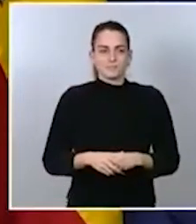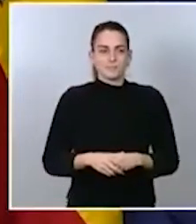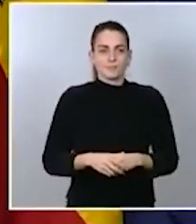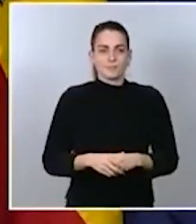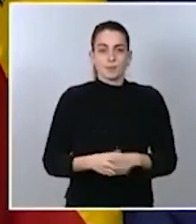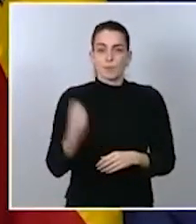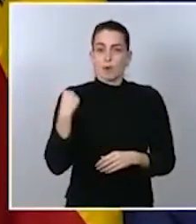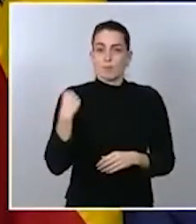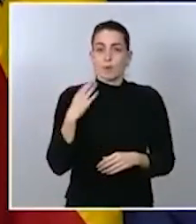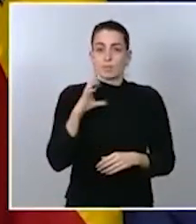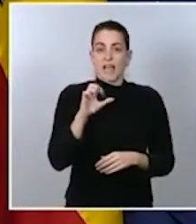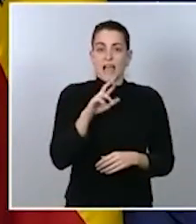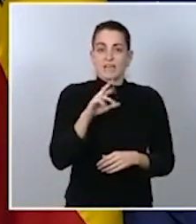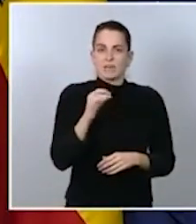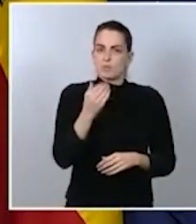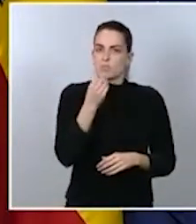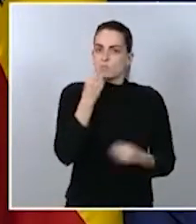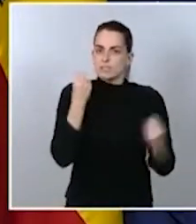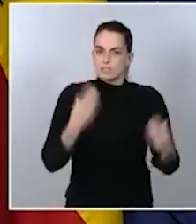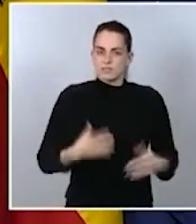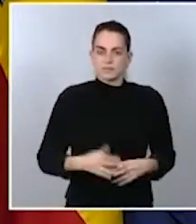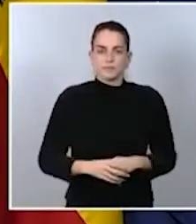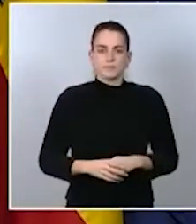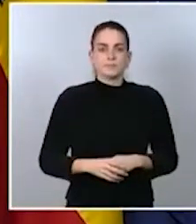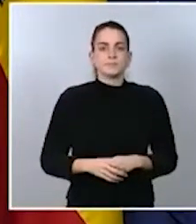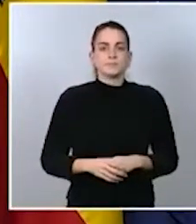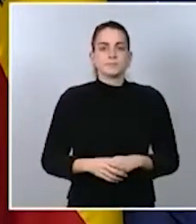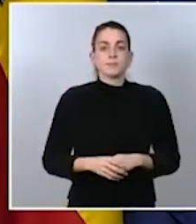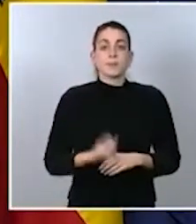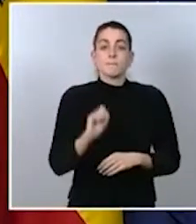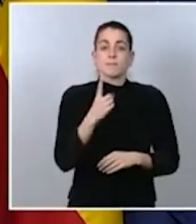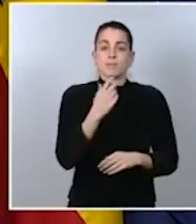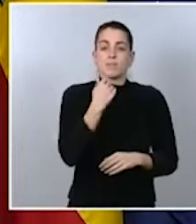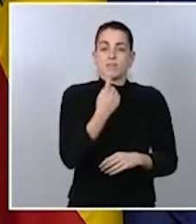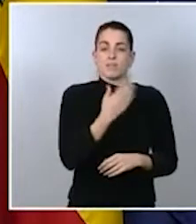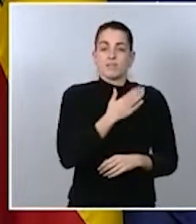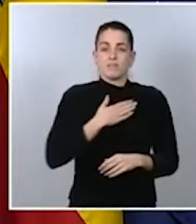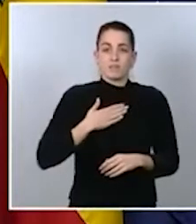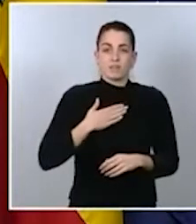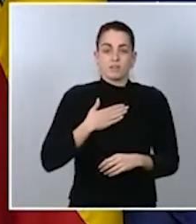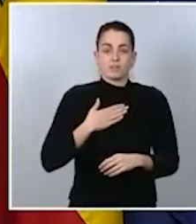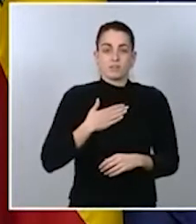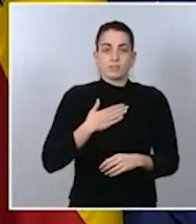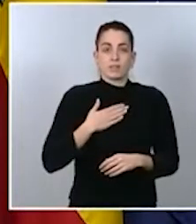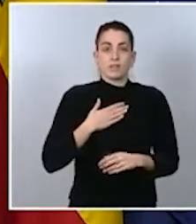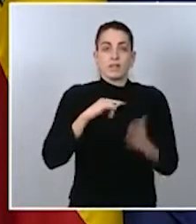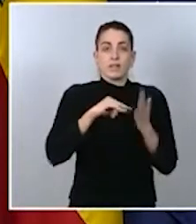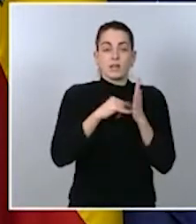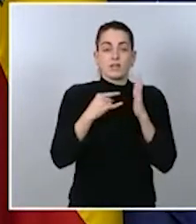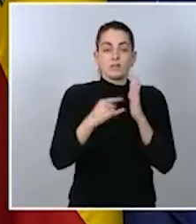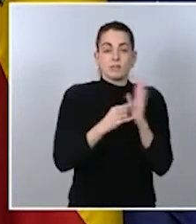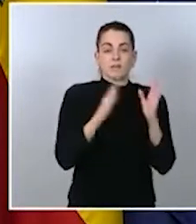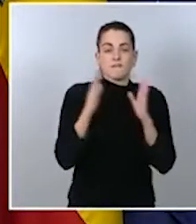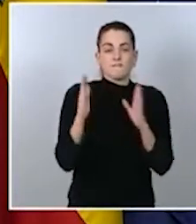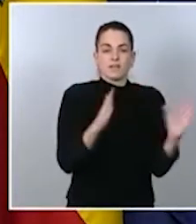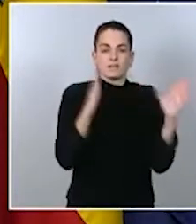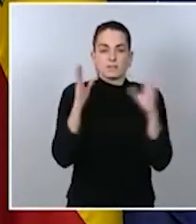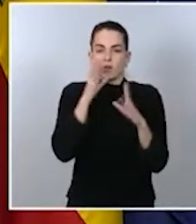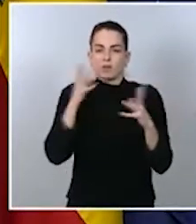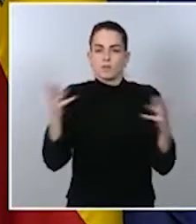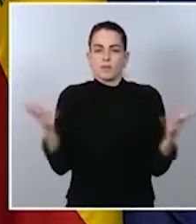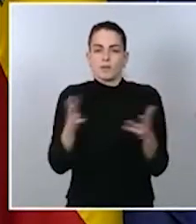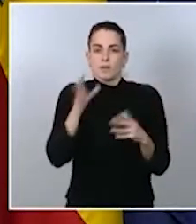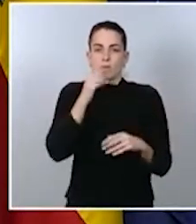realizada. En este sentido, indicar sí que existe dentro de los planes de las fases de emergencia de protección civil,